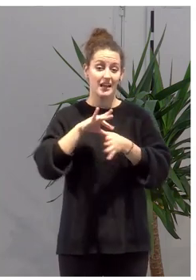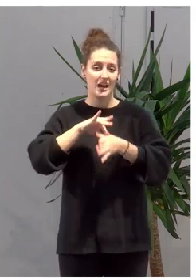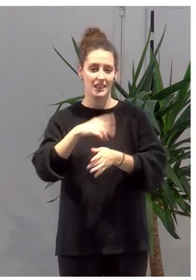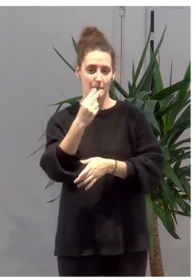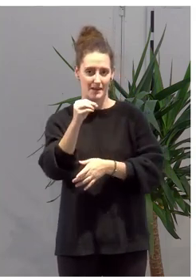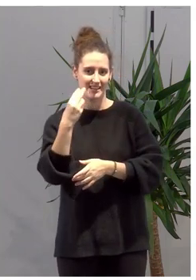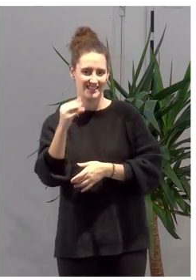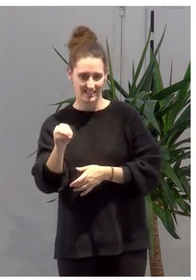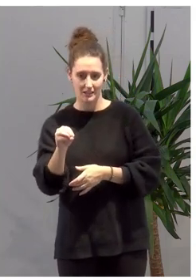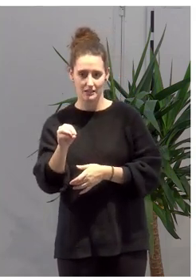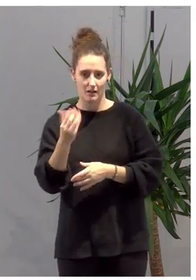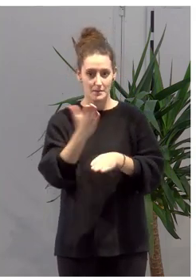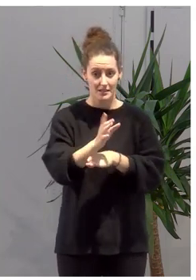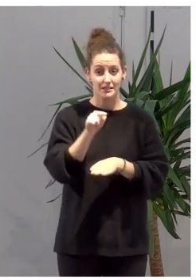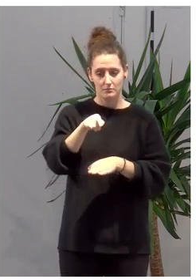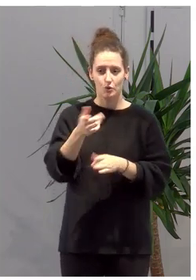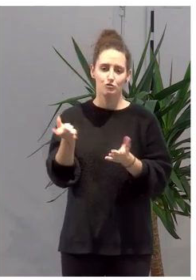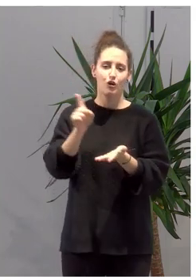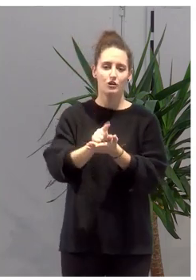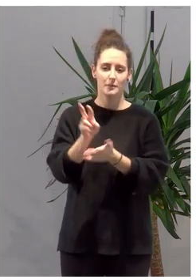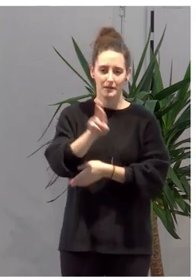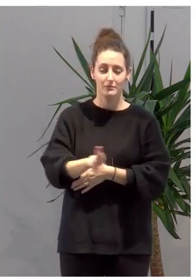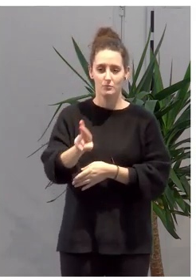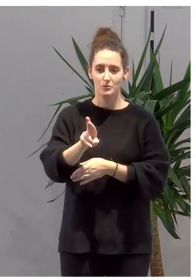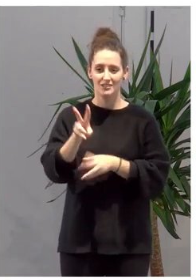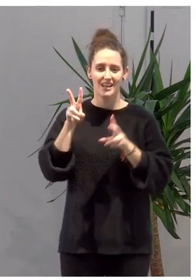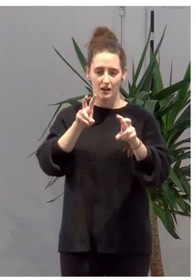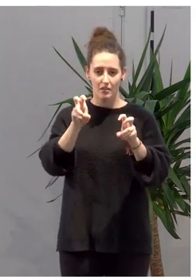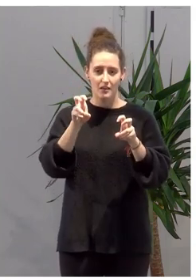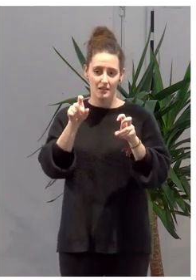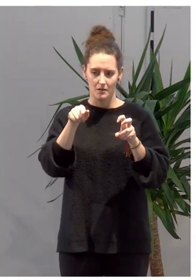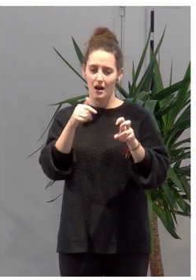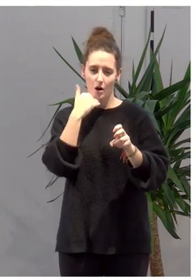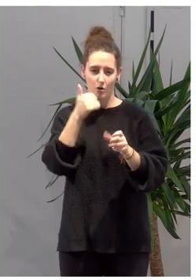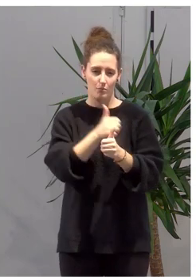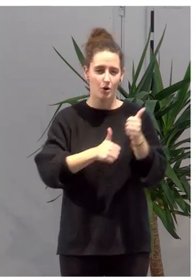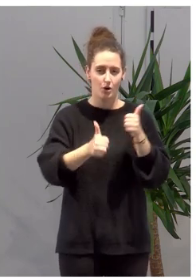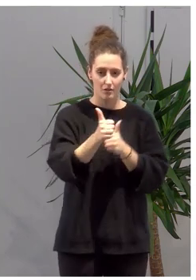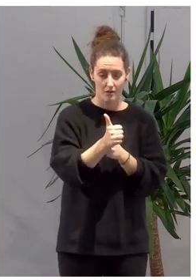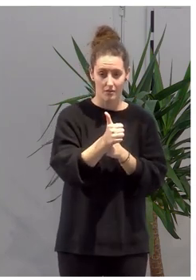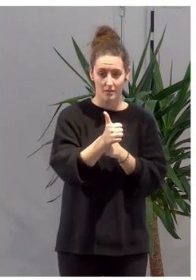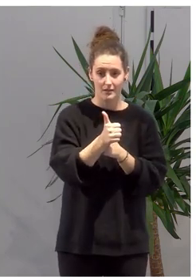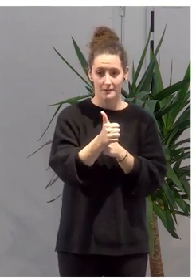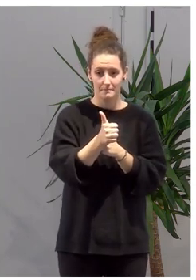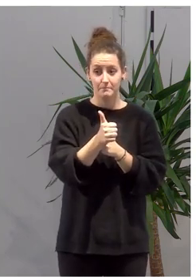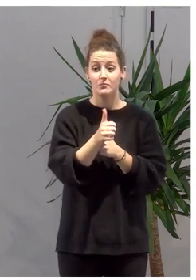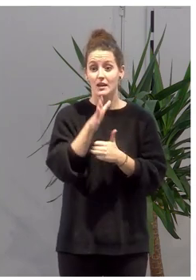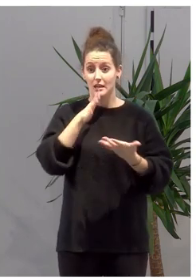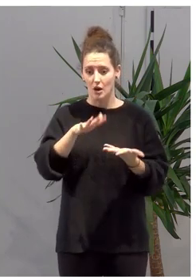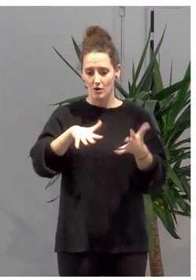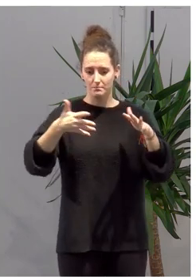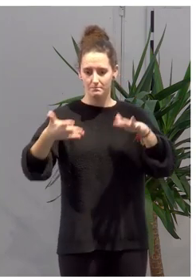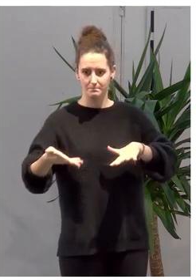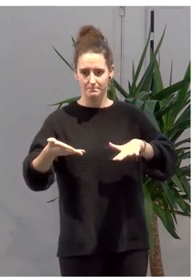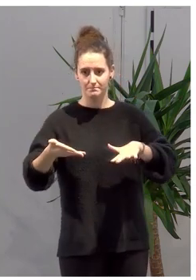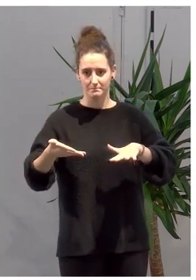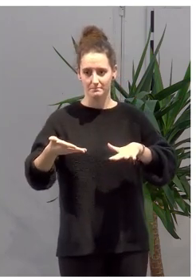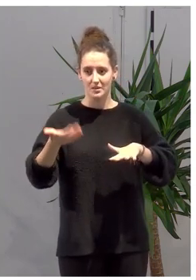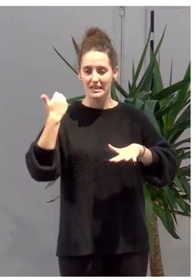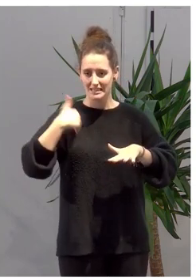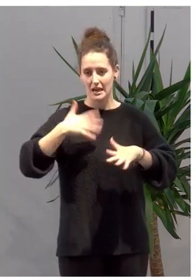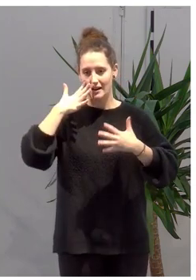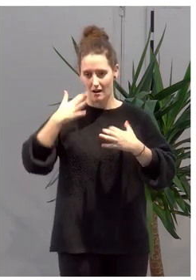vamos a retomar esta iniciativa siempre como una prioridad y ahora su puesta en marcha ya va a ser